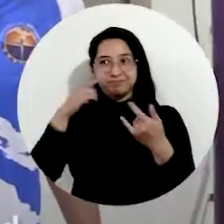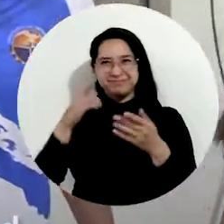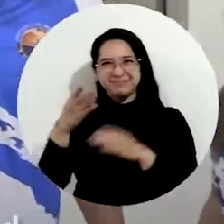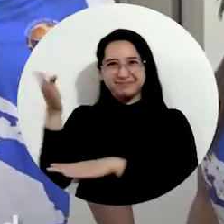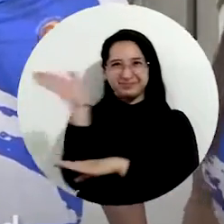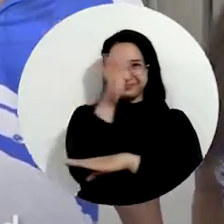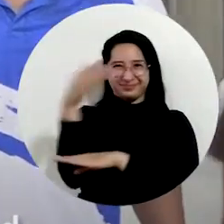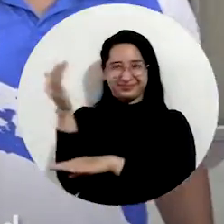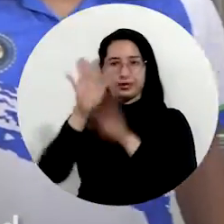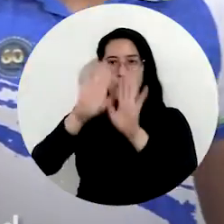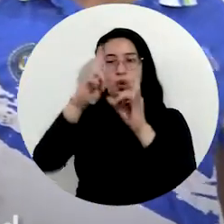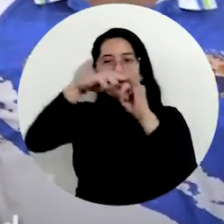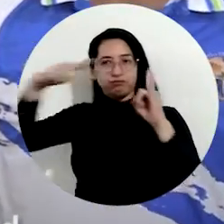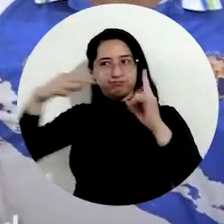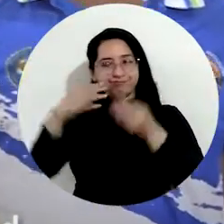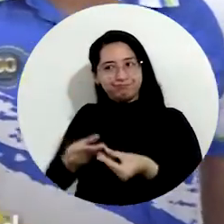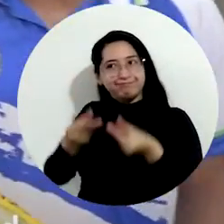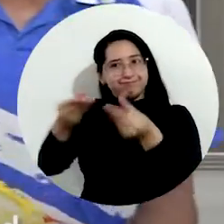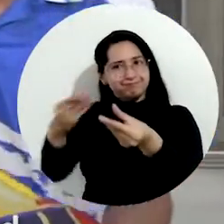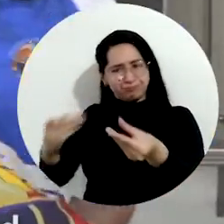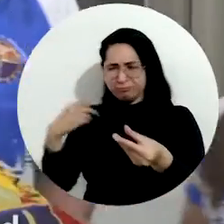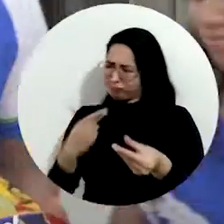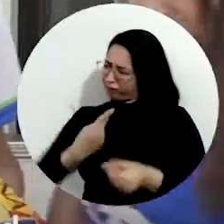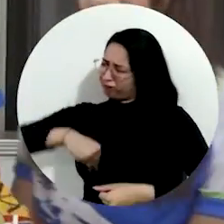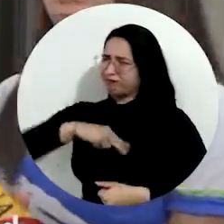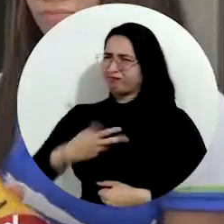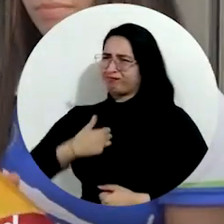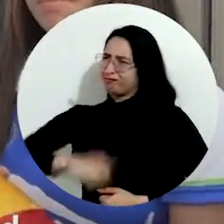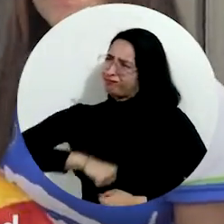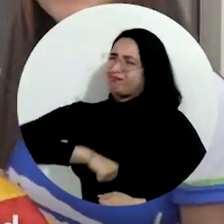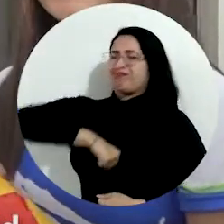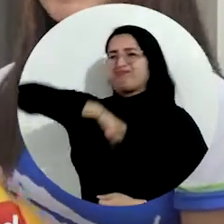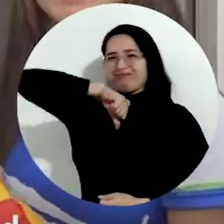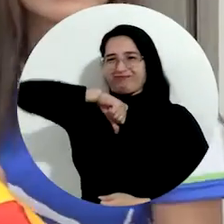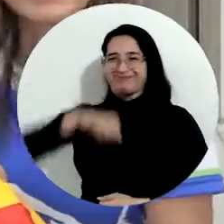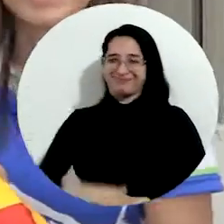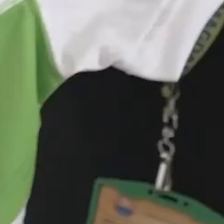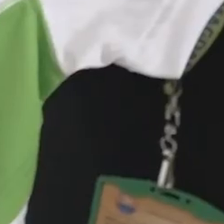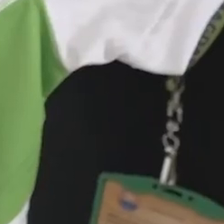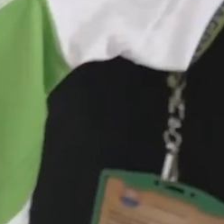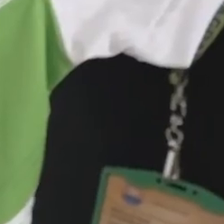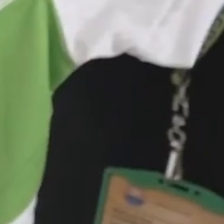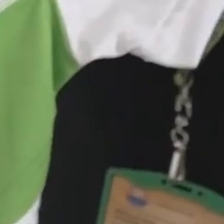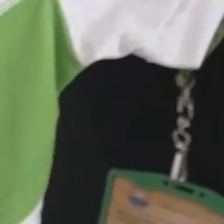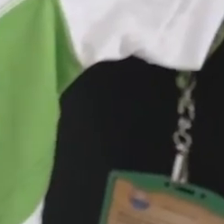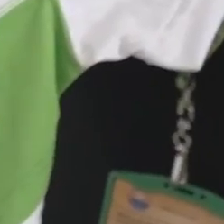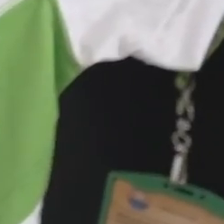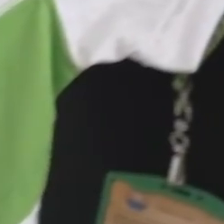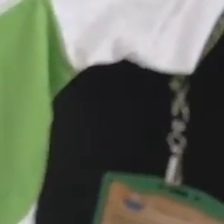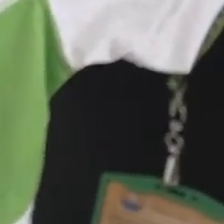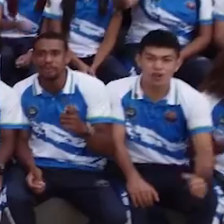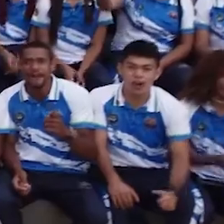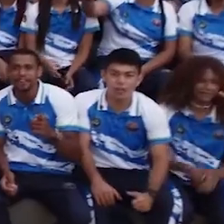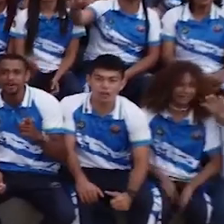Les entrego aquí a la Uribañera de la Universidad, un deporte tan orgulloso, les presentemos con orgullo y la disciplina.